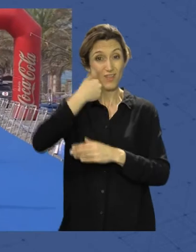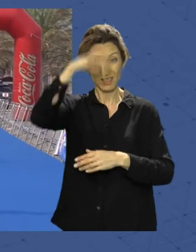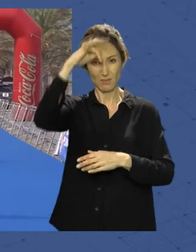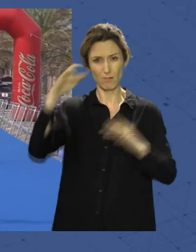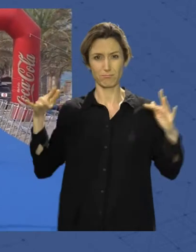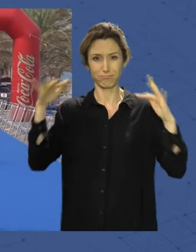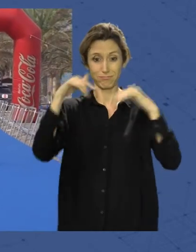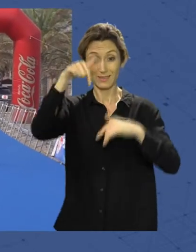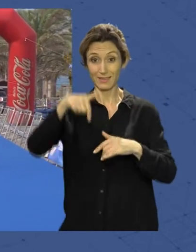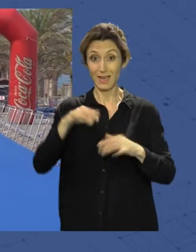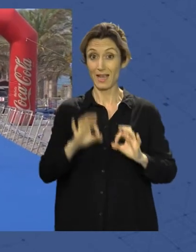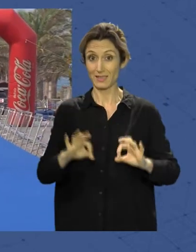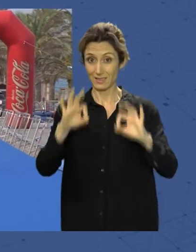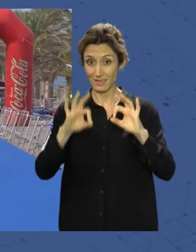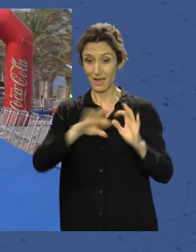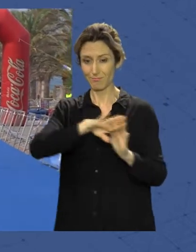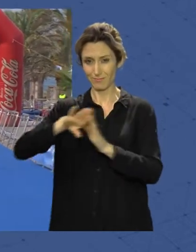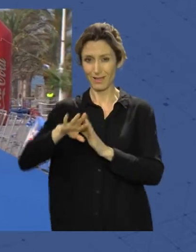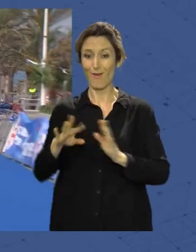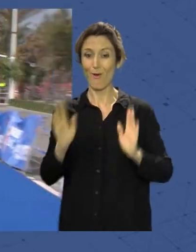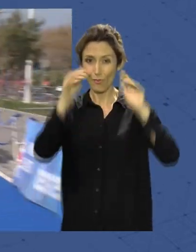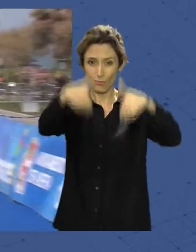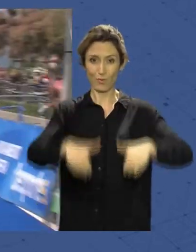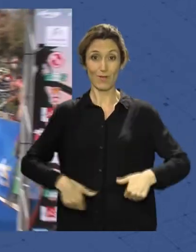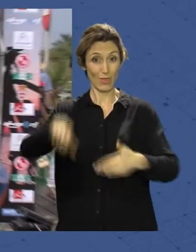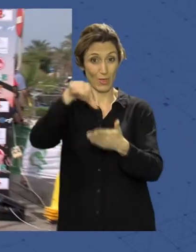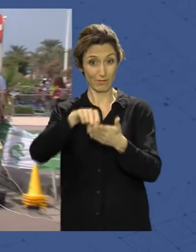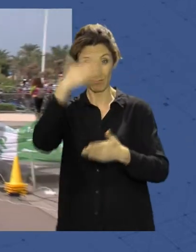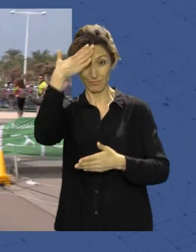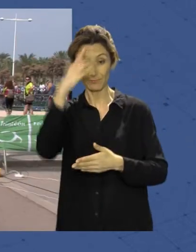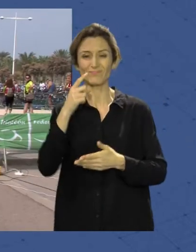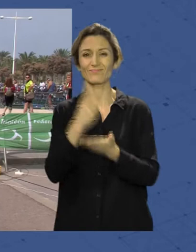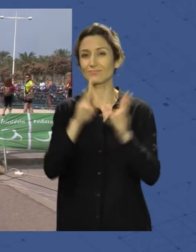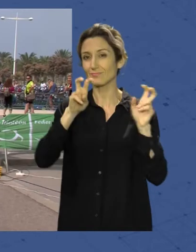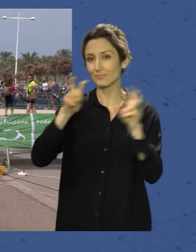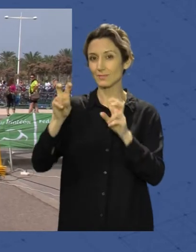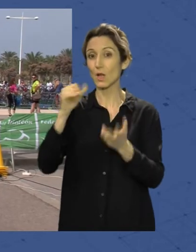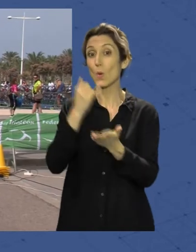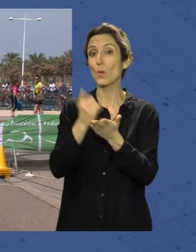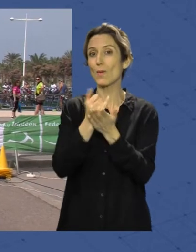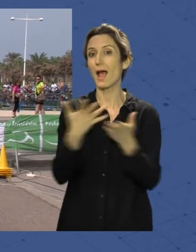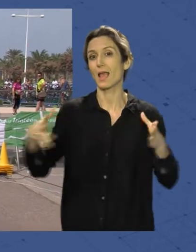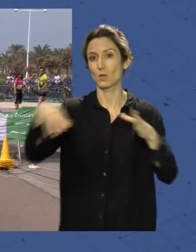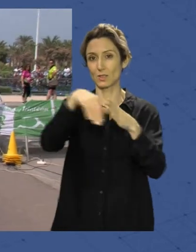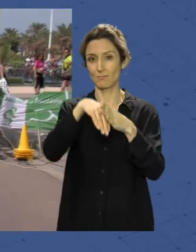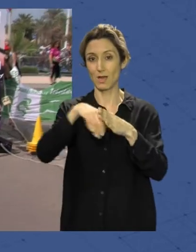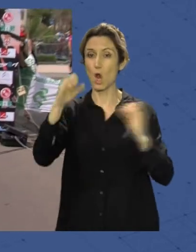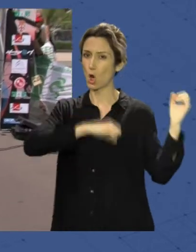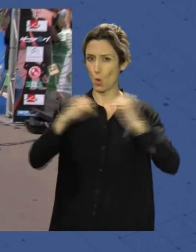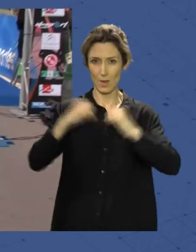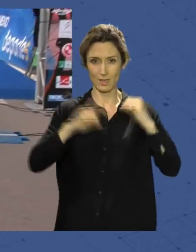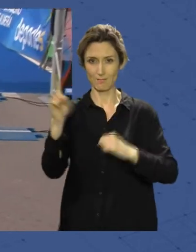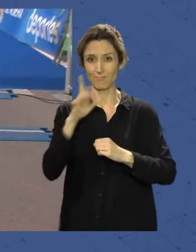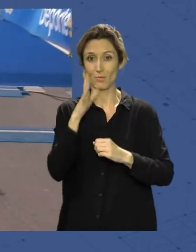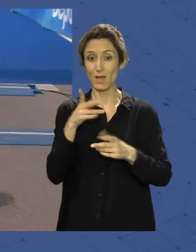Esta edición, al margen de volver al casco urbano almeriense, tiene como novedad la celebración de una prueba inclusiva, no competitiva, que estará